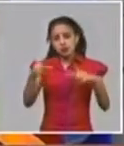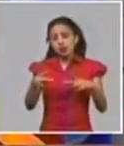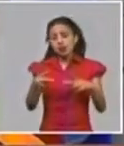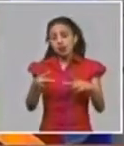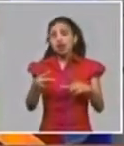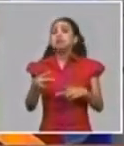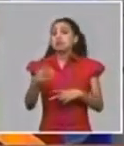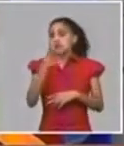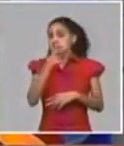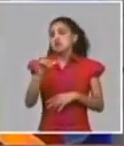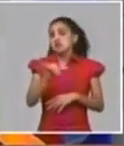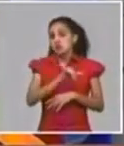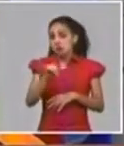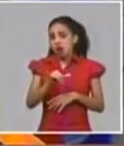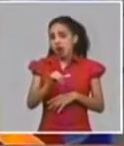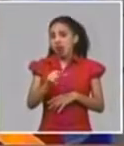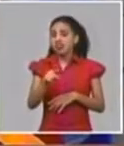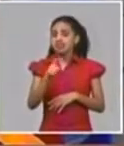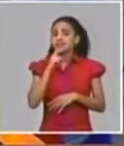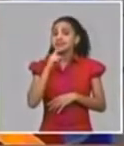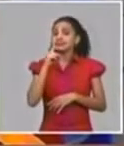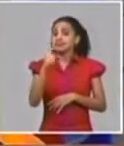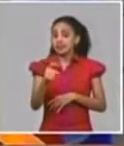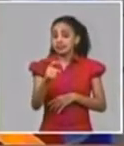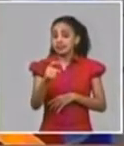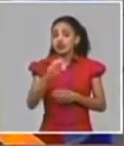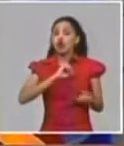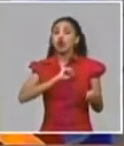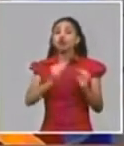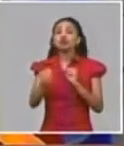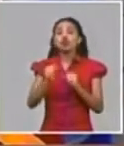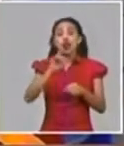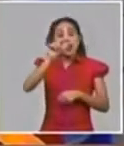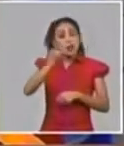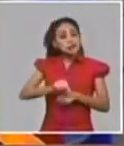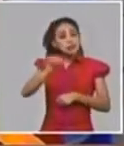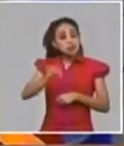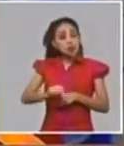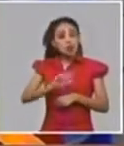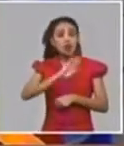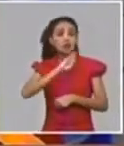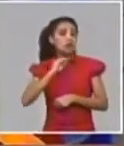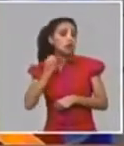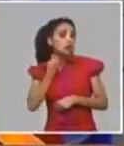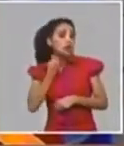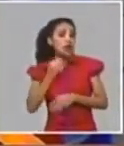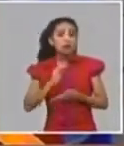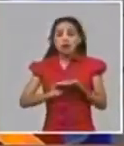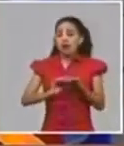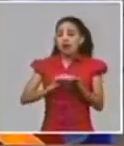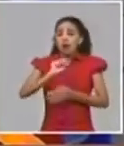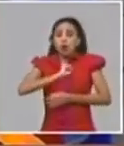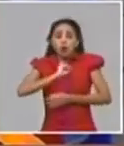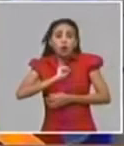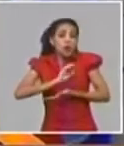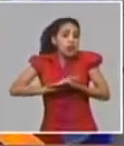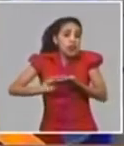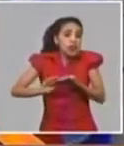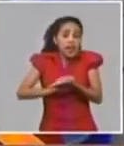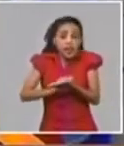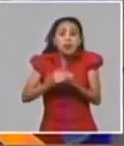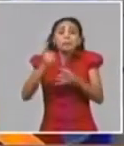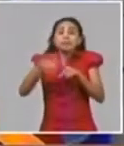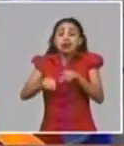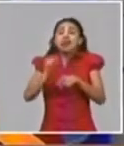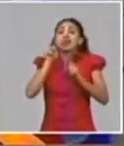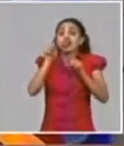asintomáticos que siempre va a ser un reto es difícil controlar el paciente asintomático por eso cuando se habla de que